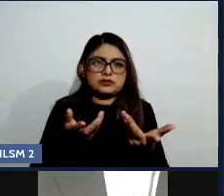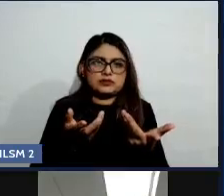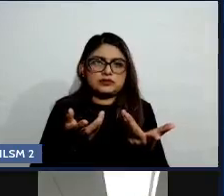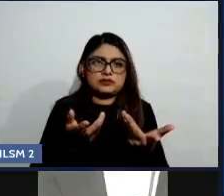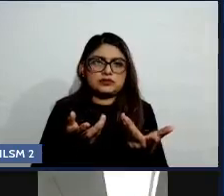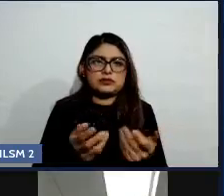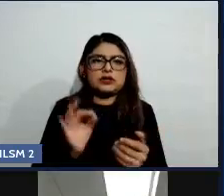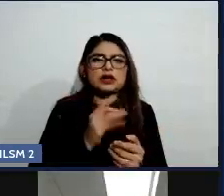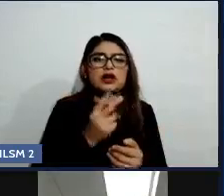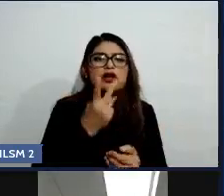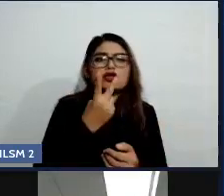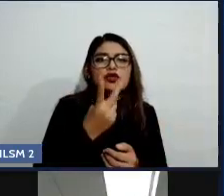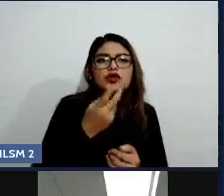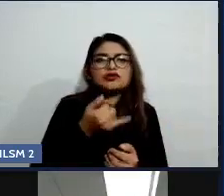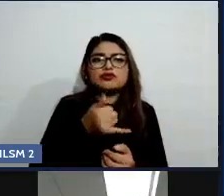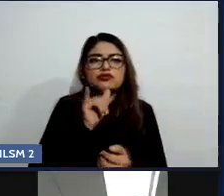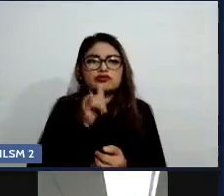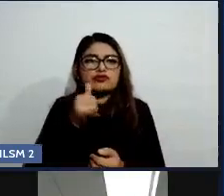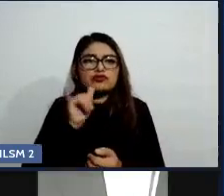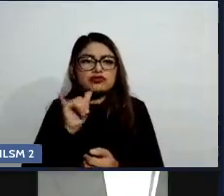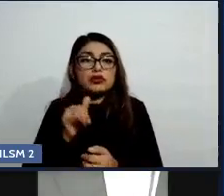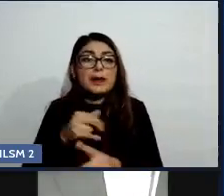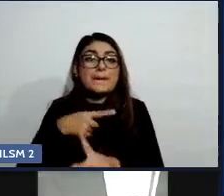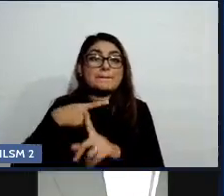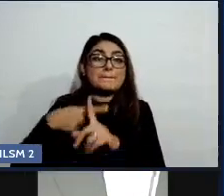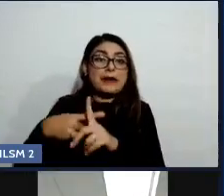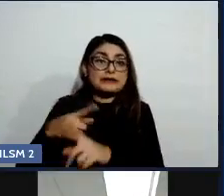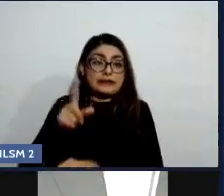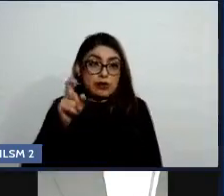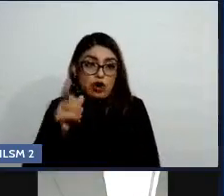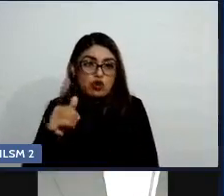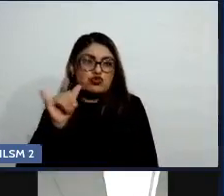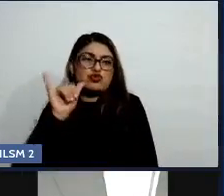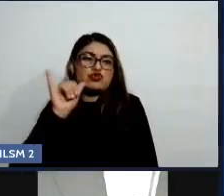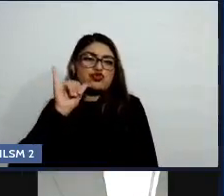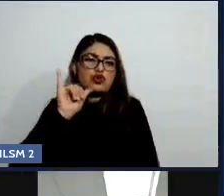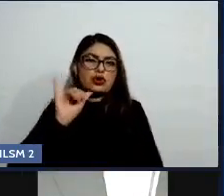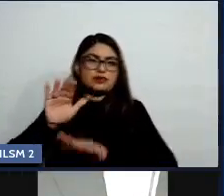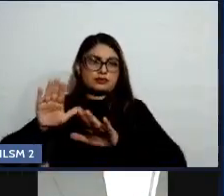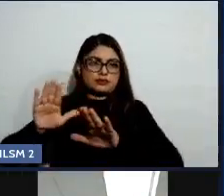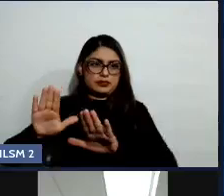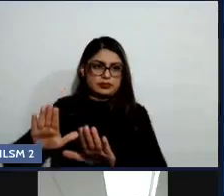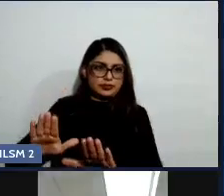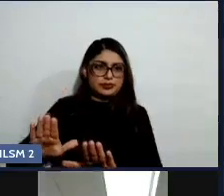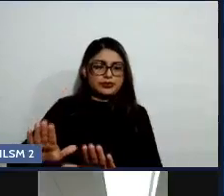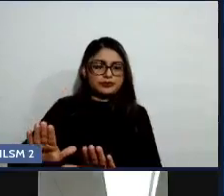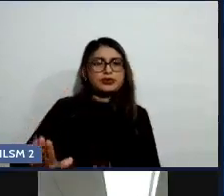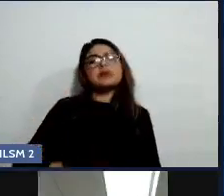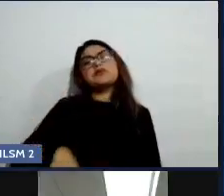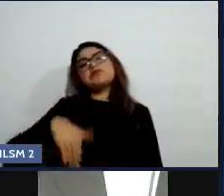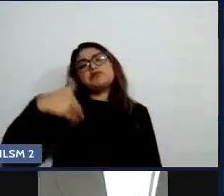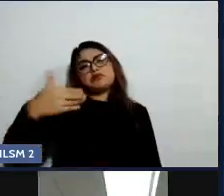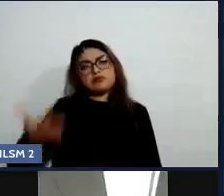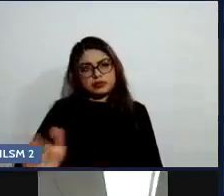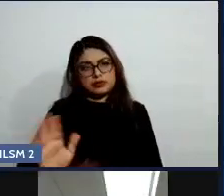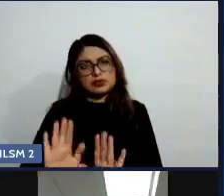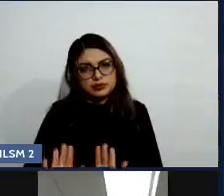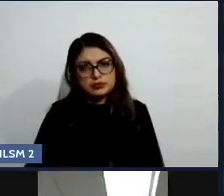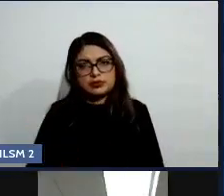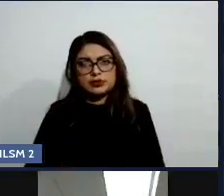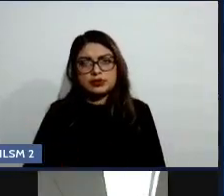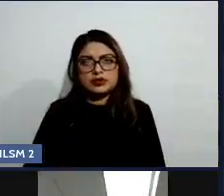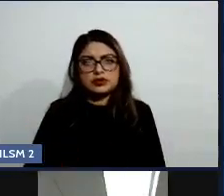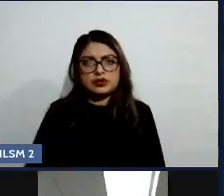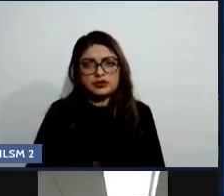luego beber agua, ¿no? Y hacer una pausa, dejar un tiempo ahí que pase para que